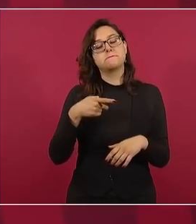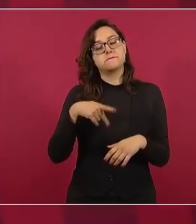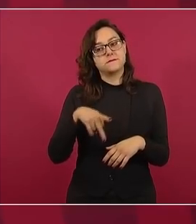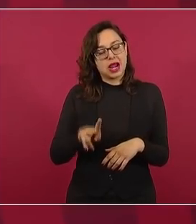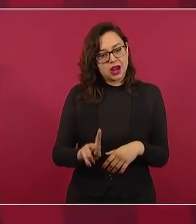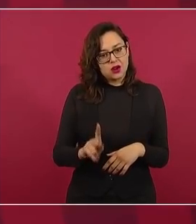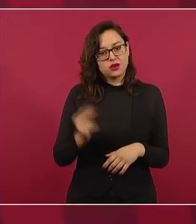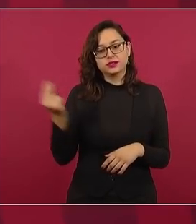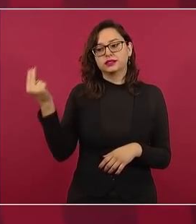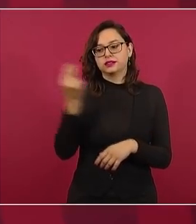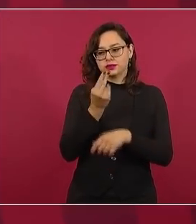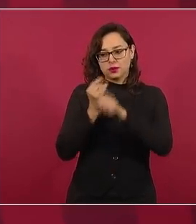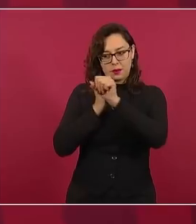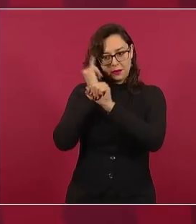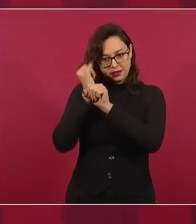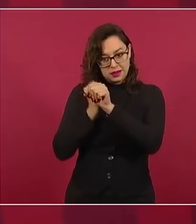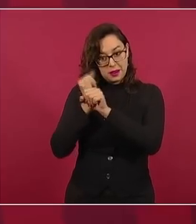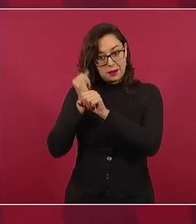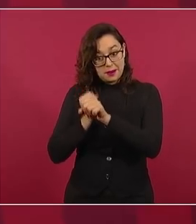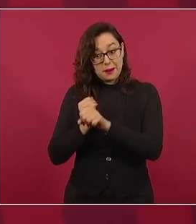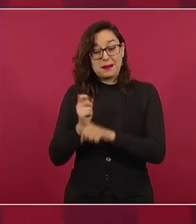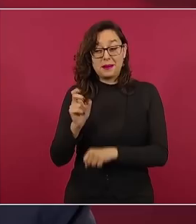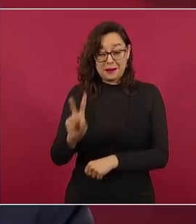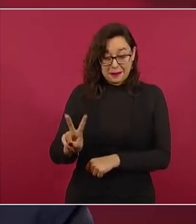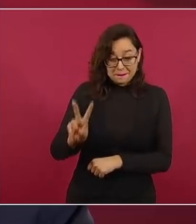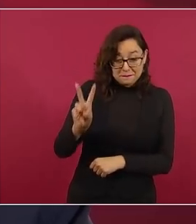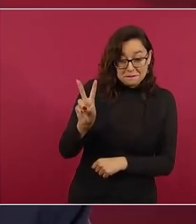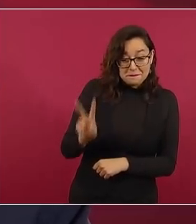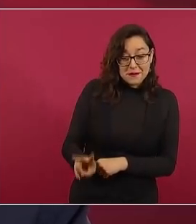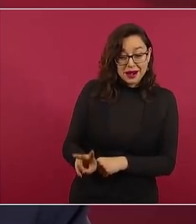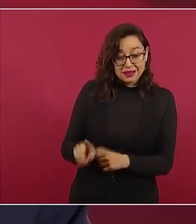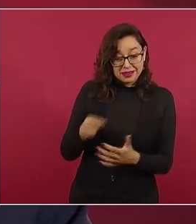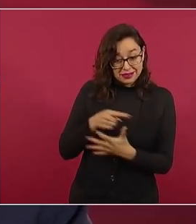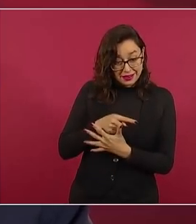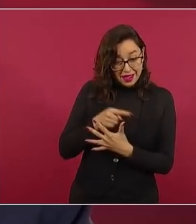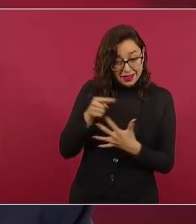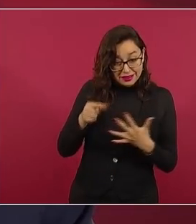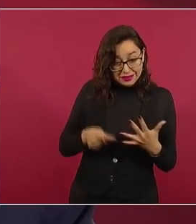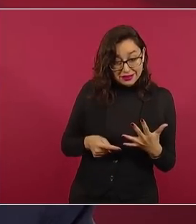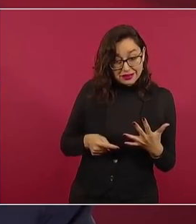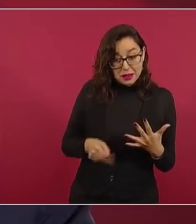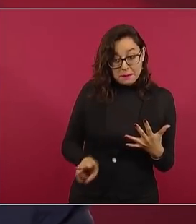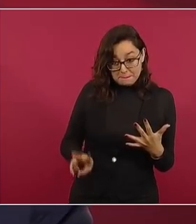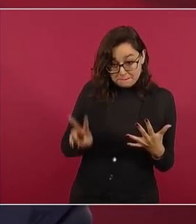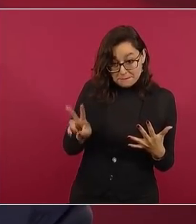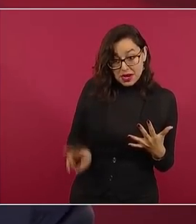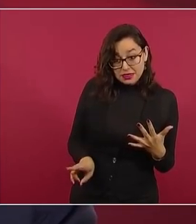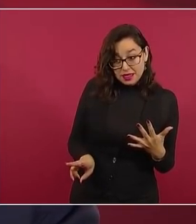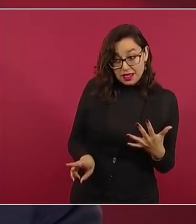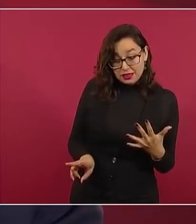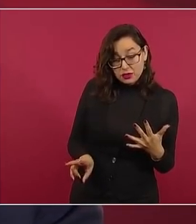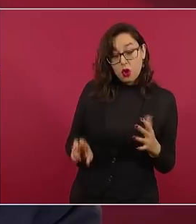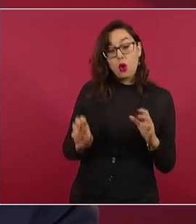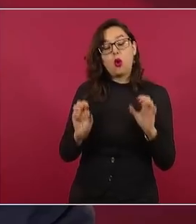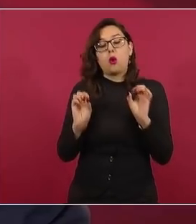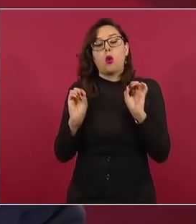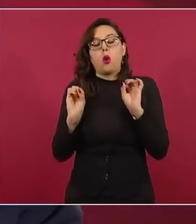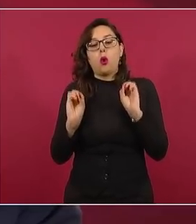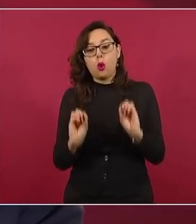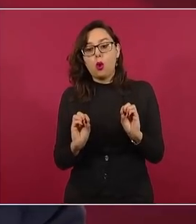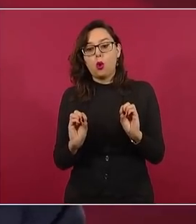de demandas legítimas o